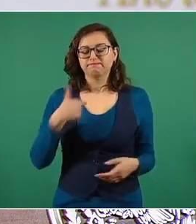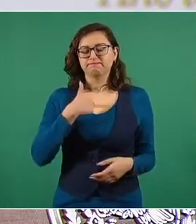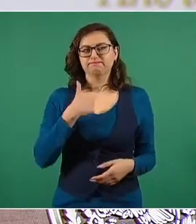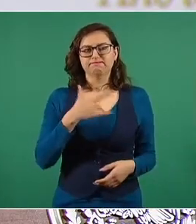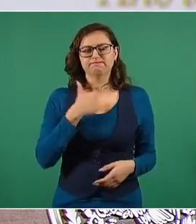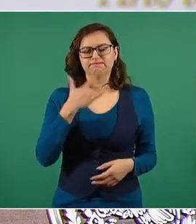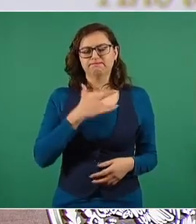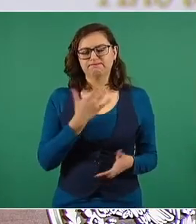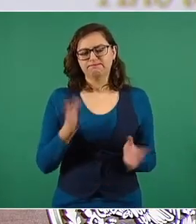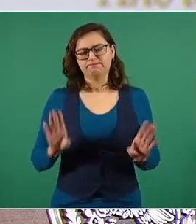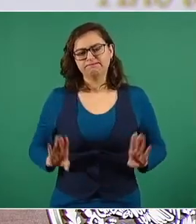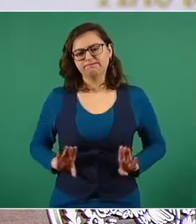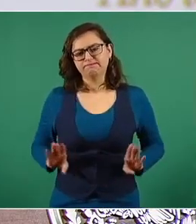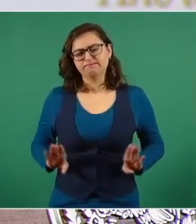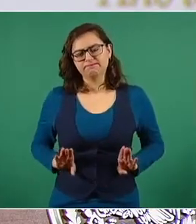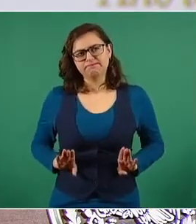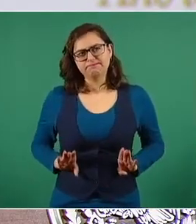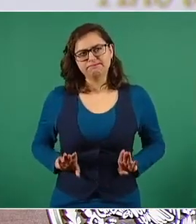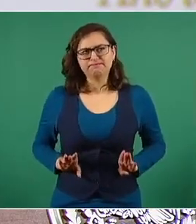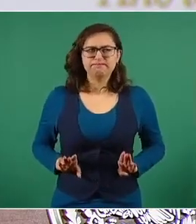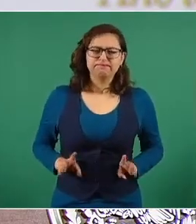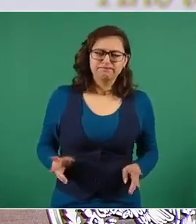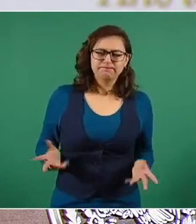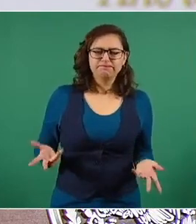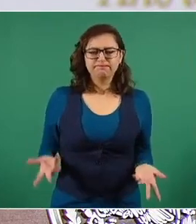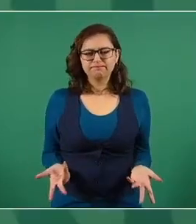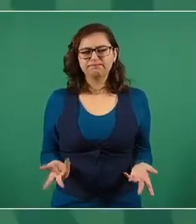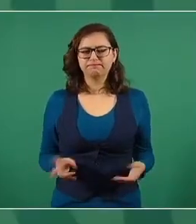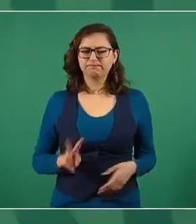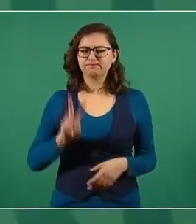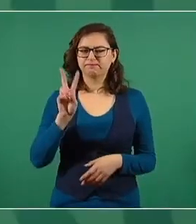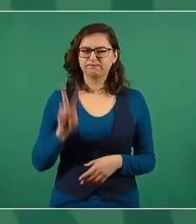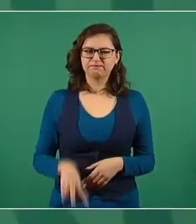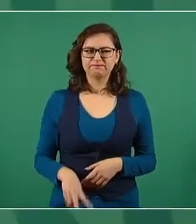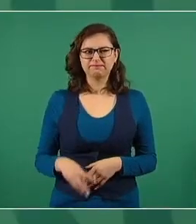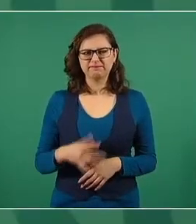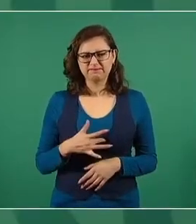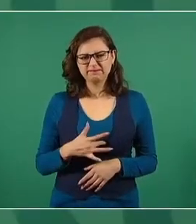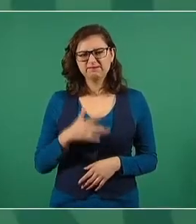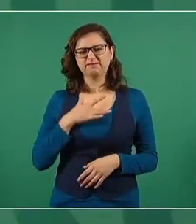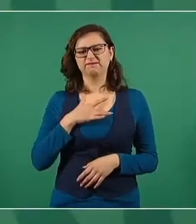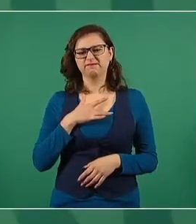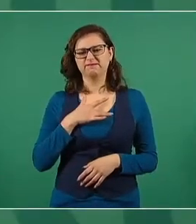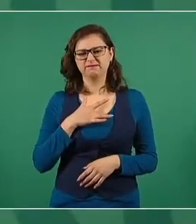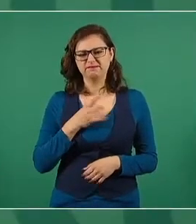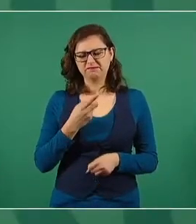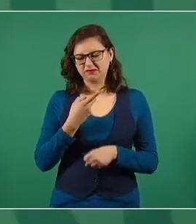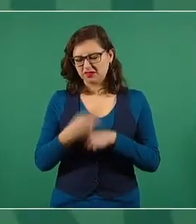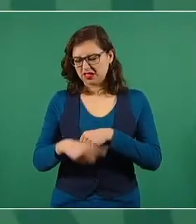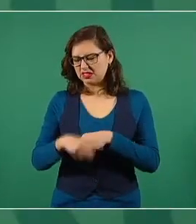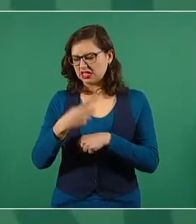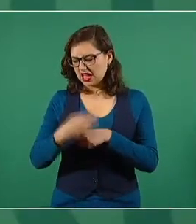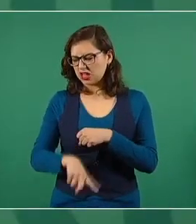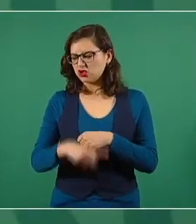un poco de daño, algunos atribuyen que